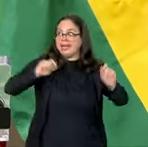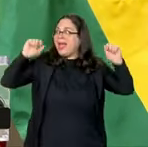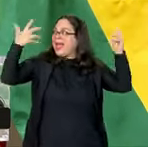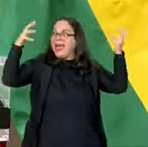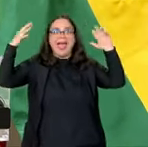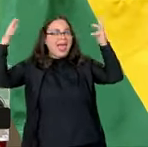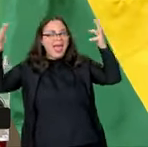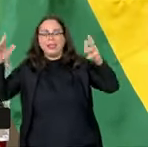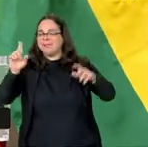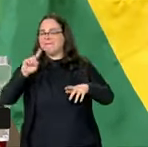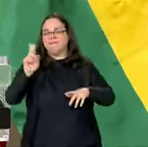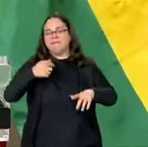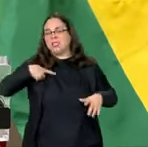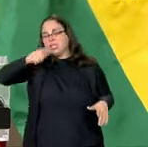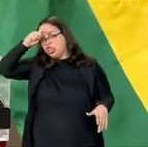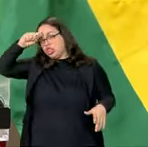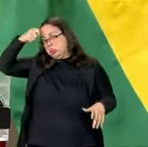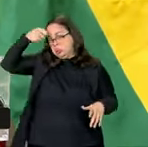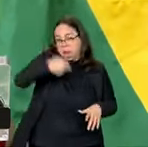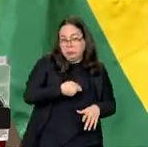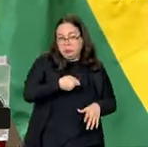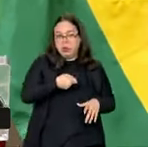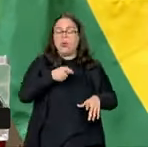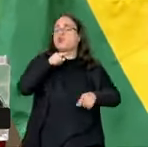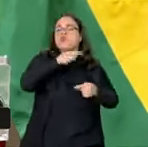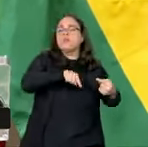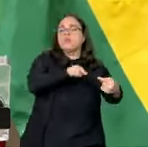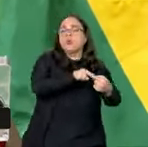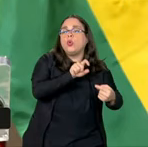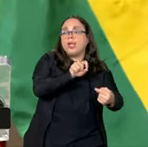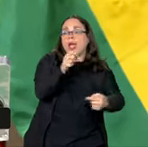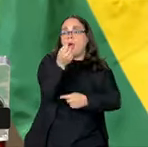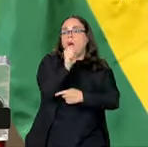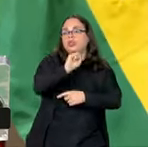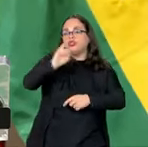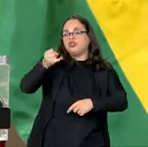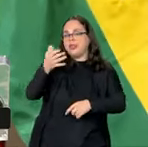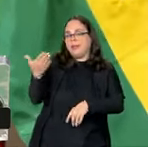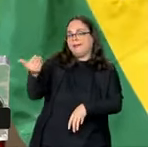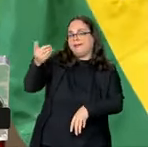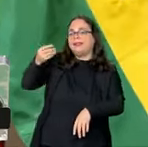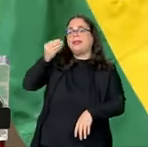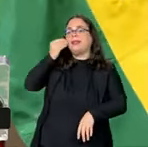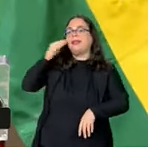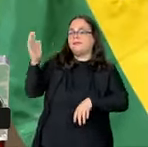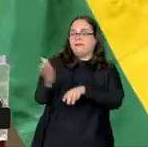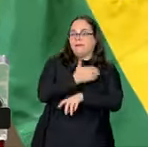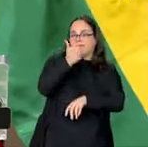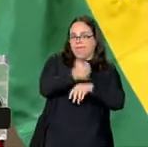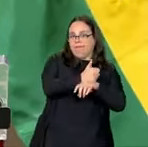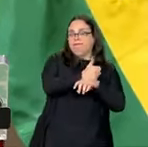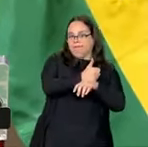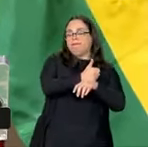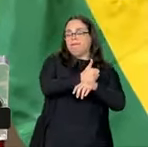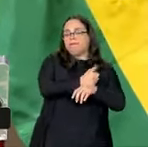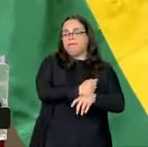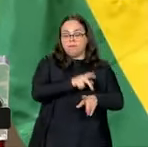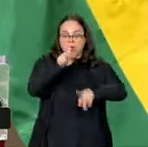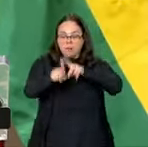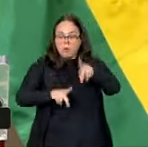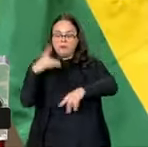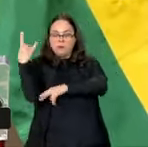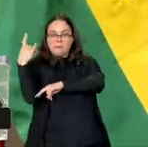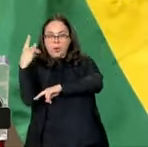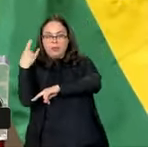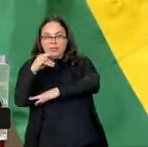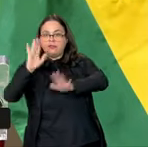por una onda de extremismo que desembocó en el 8 de janeiro en la tentativa de golpe. El pueblo boliviano